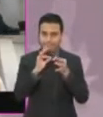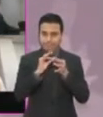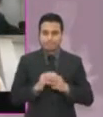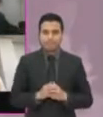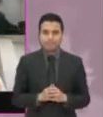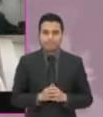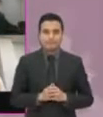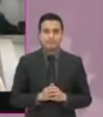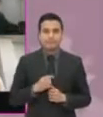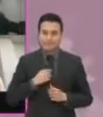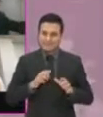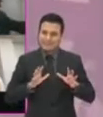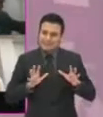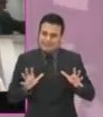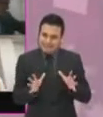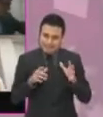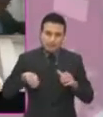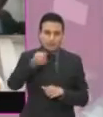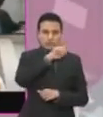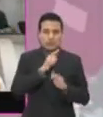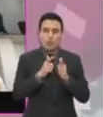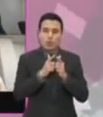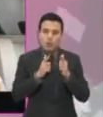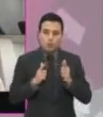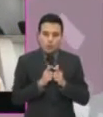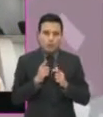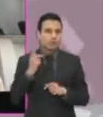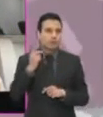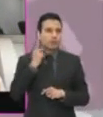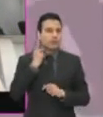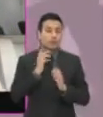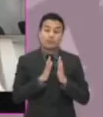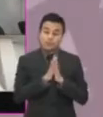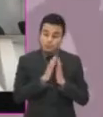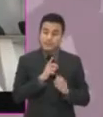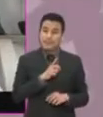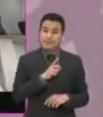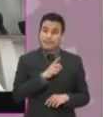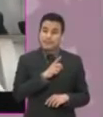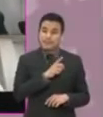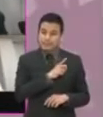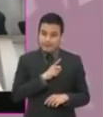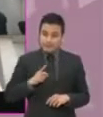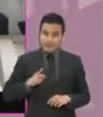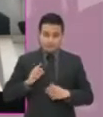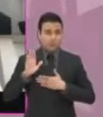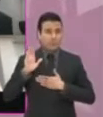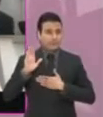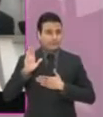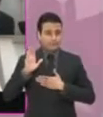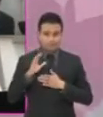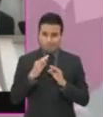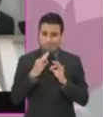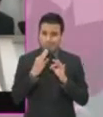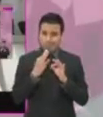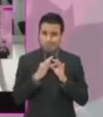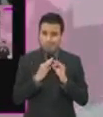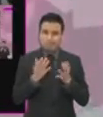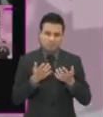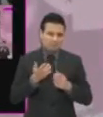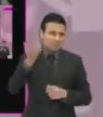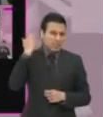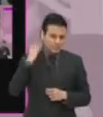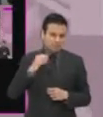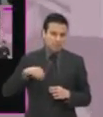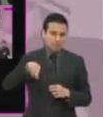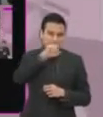exhortando a los partidos políticos y a comprometer, por supuesto que lo ha hecho a lo largo de los